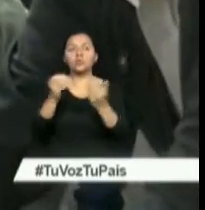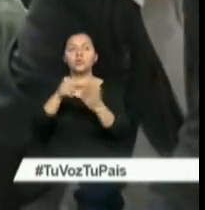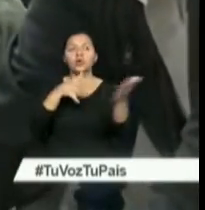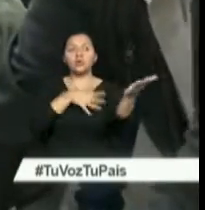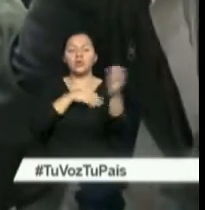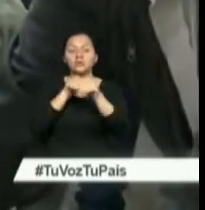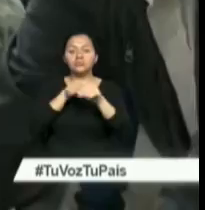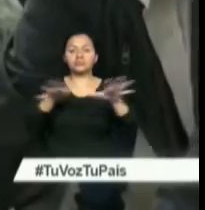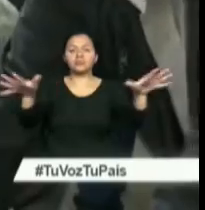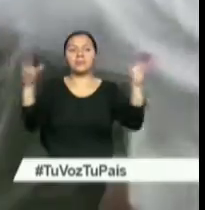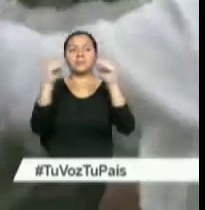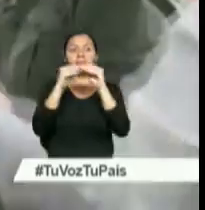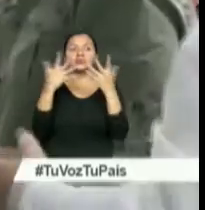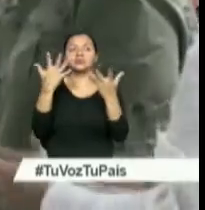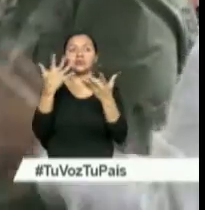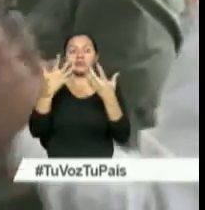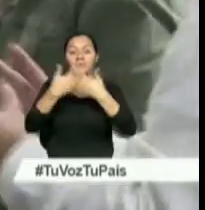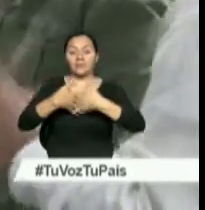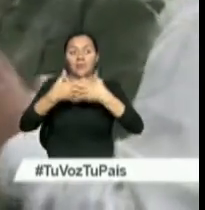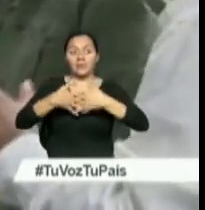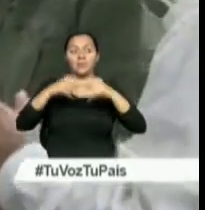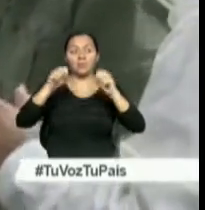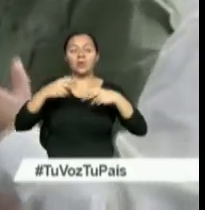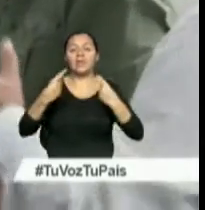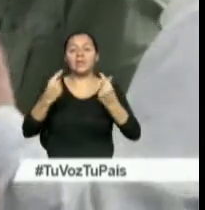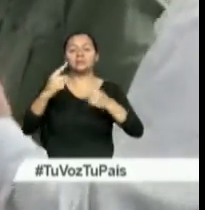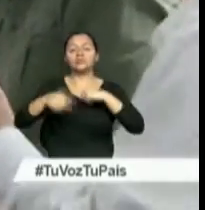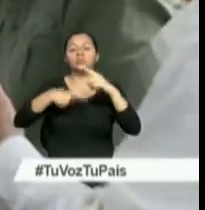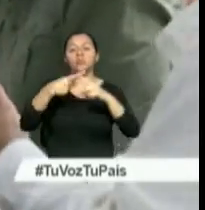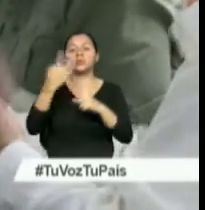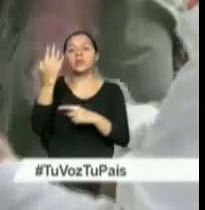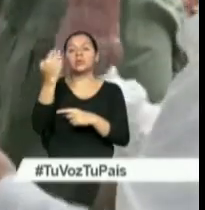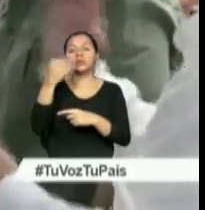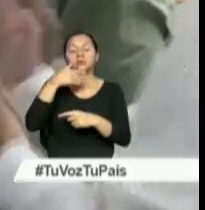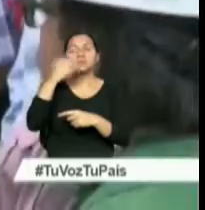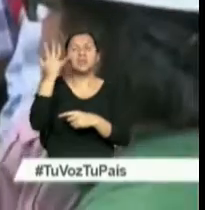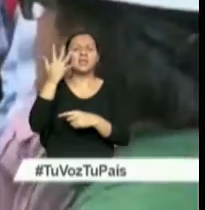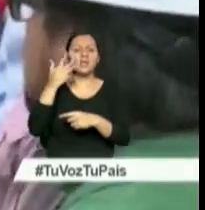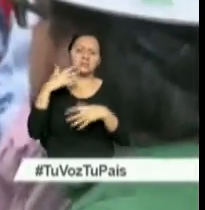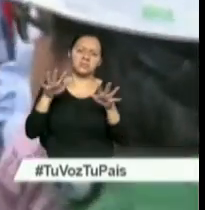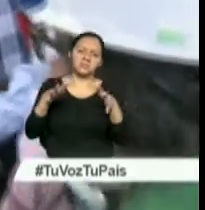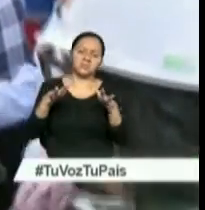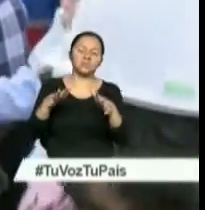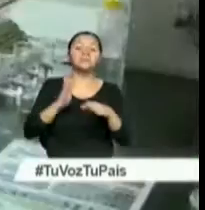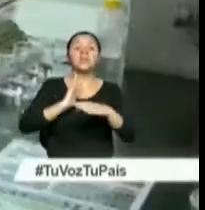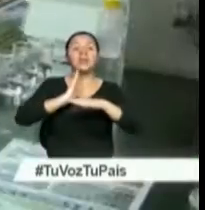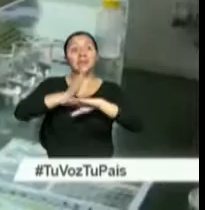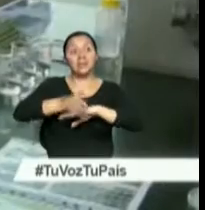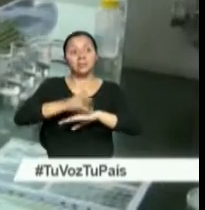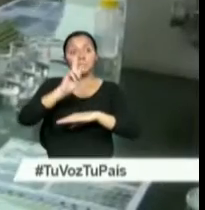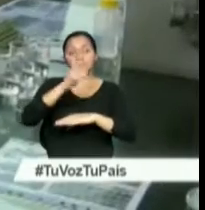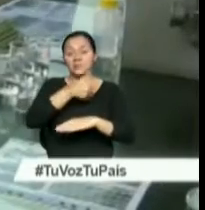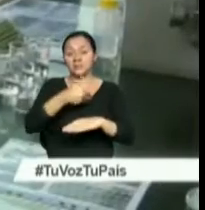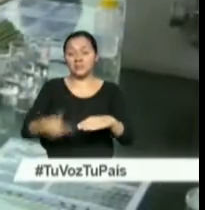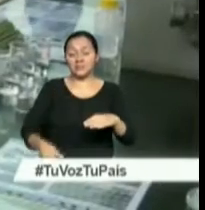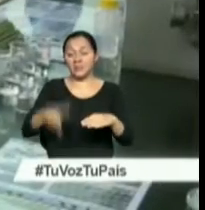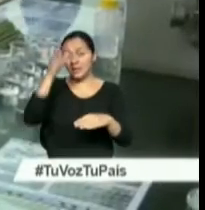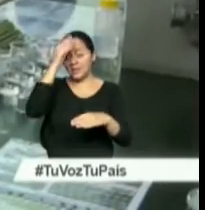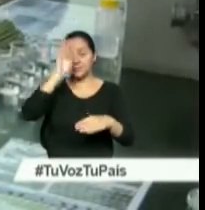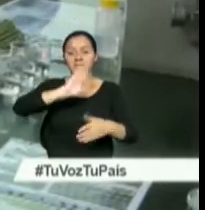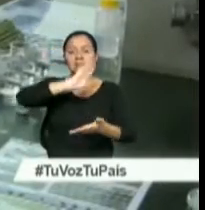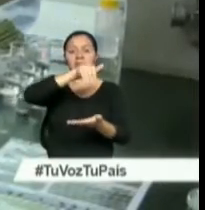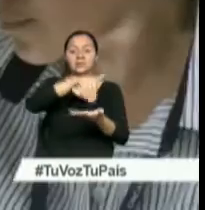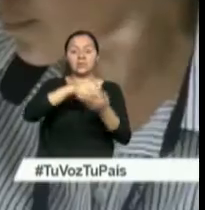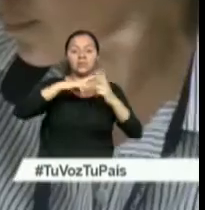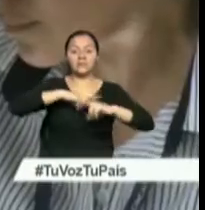ampliación que se ejecute en la planta y que estará listo en 14 días. Posteriormente, Jorge Glass visitó el Centro de Investigaciones de